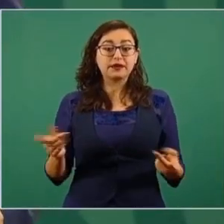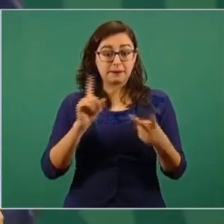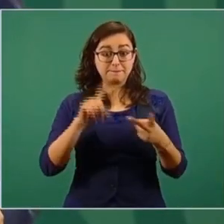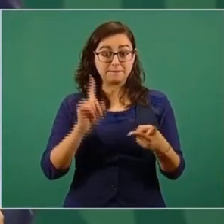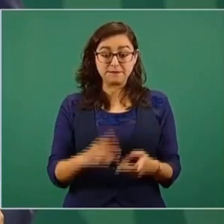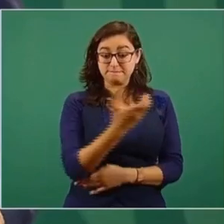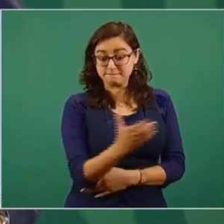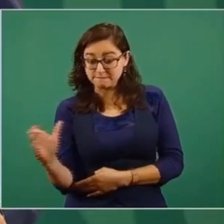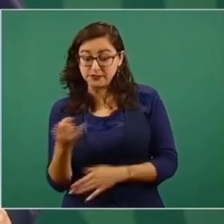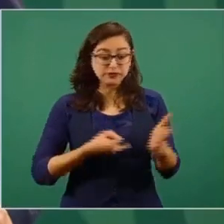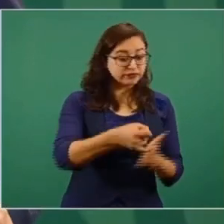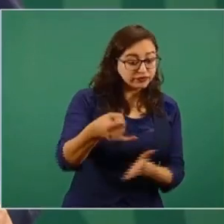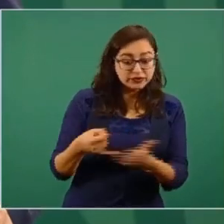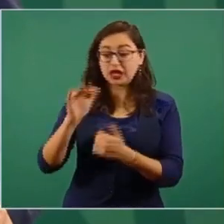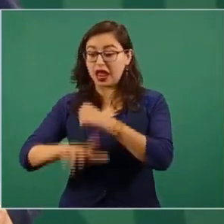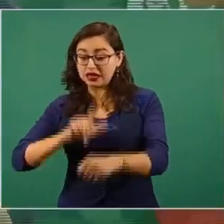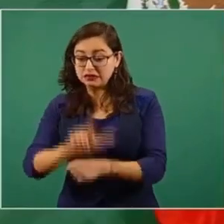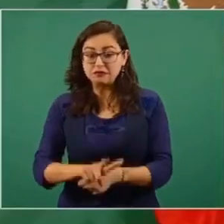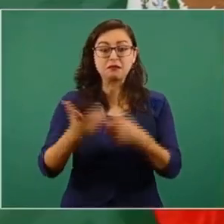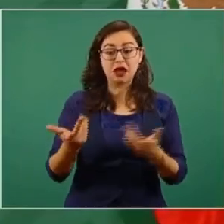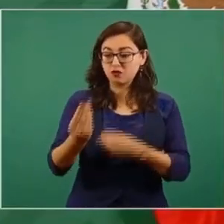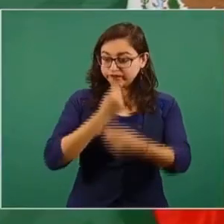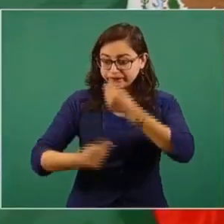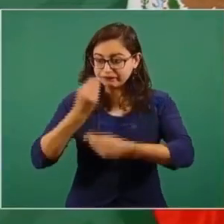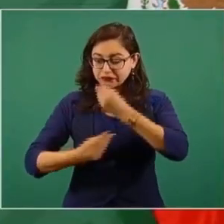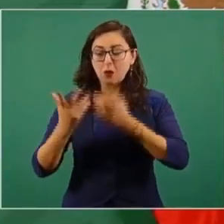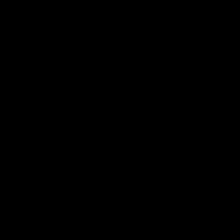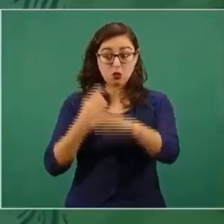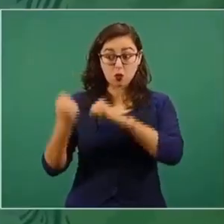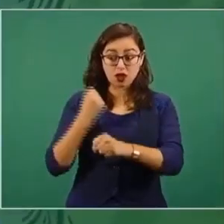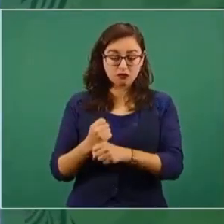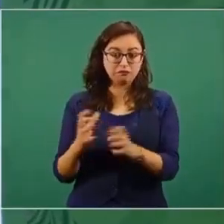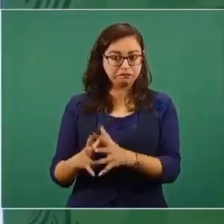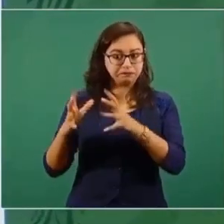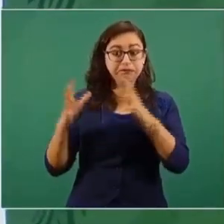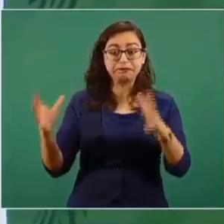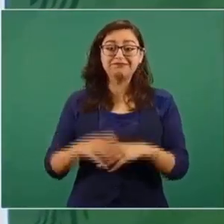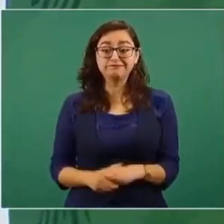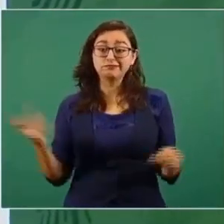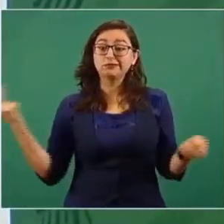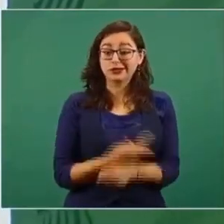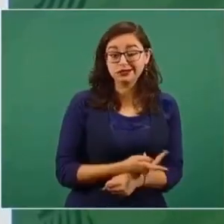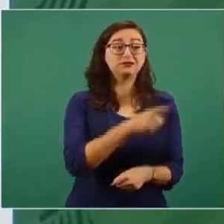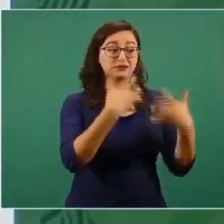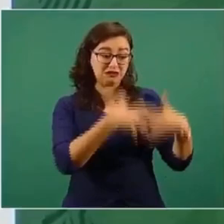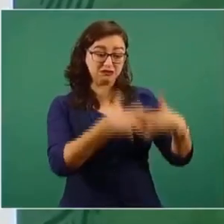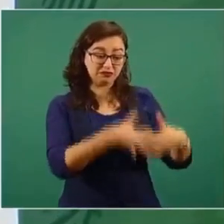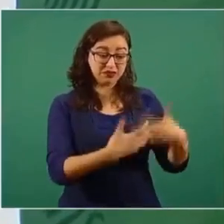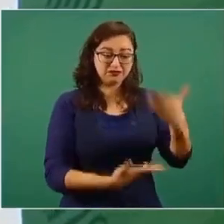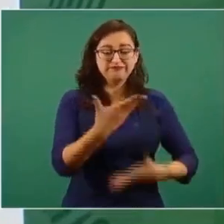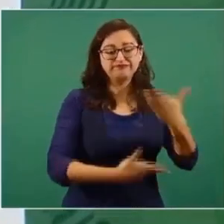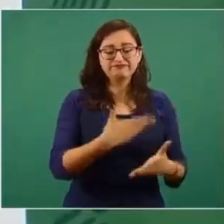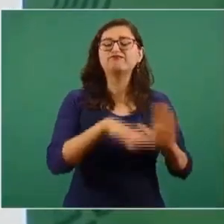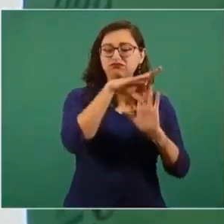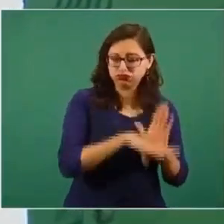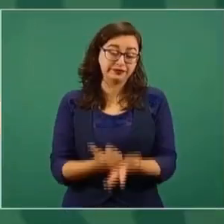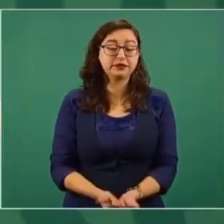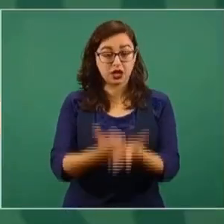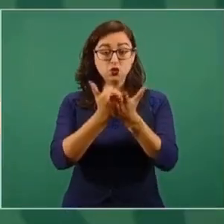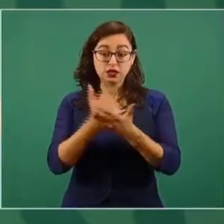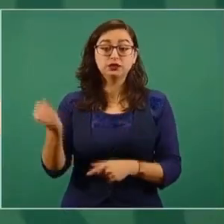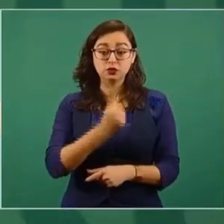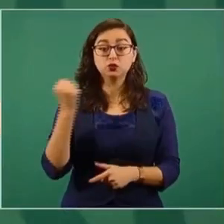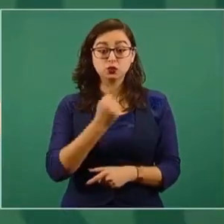el sector agropecuario el año pasado, a pesar del COVID, decreció el sector industrial y el de servicios, pero el sector agropecuario creció.